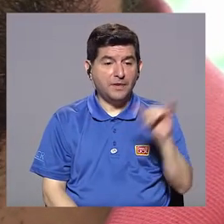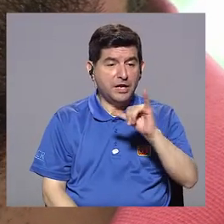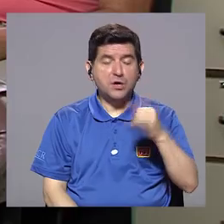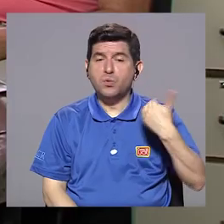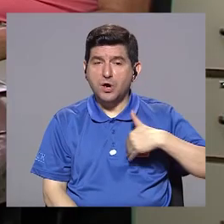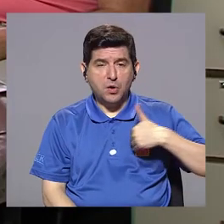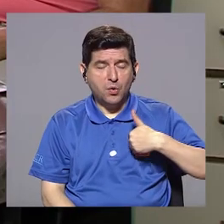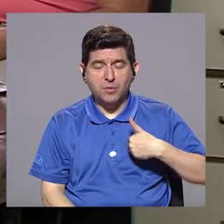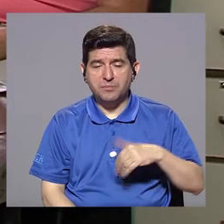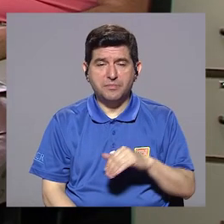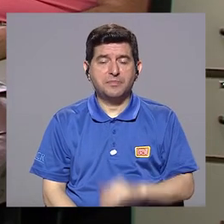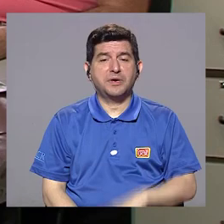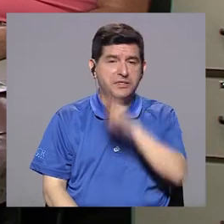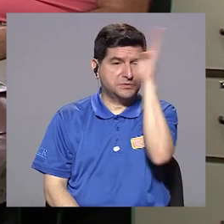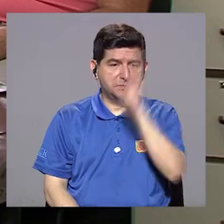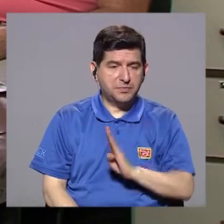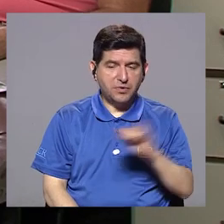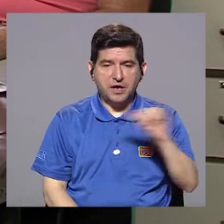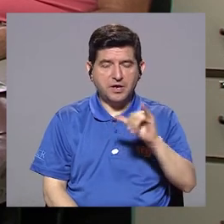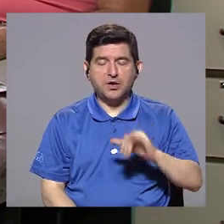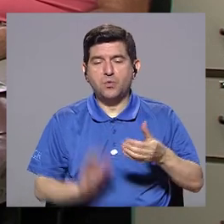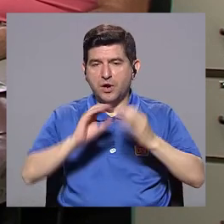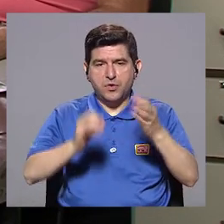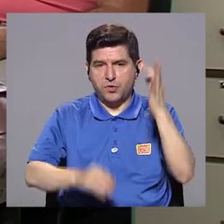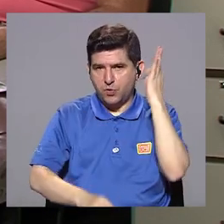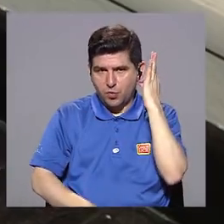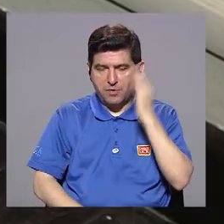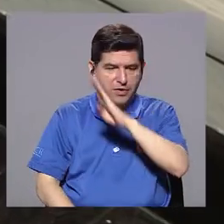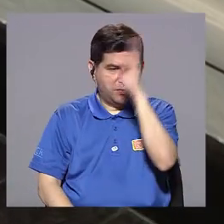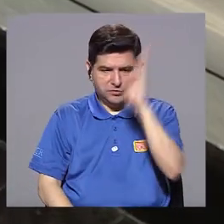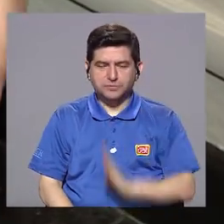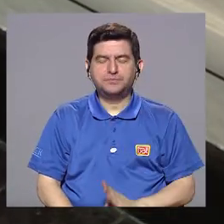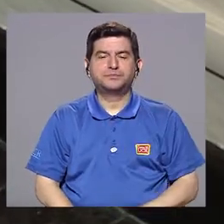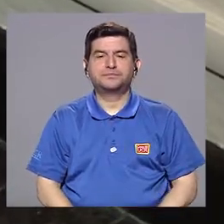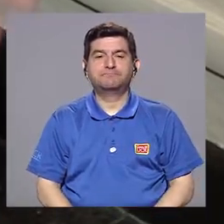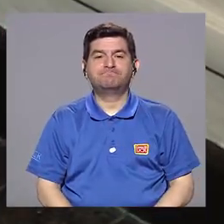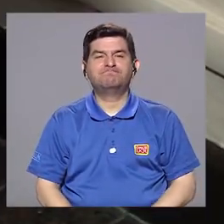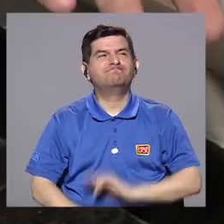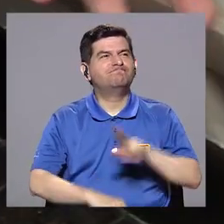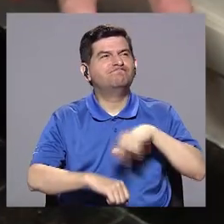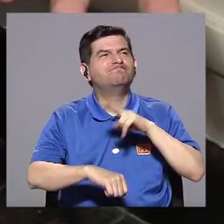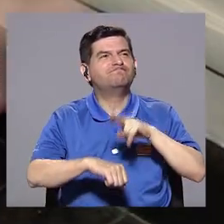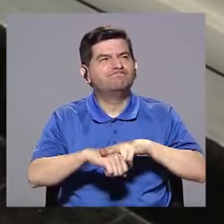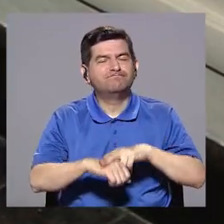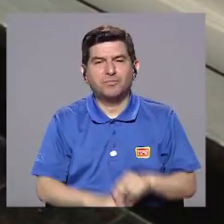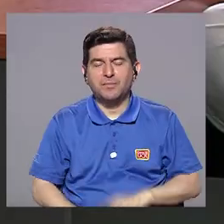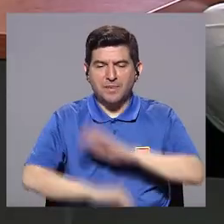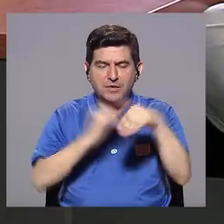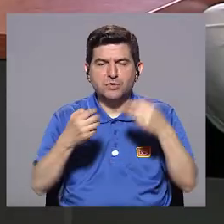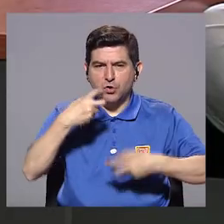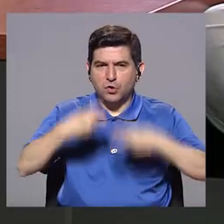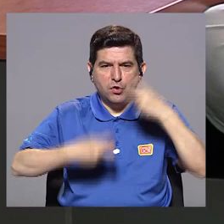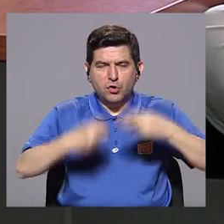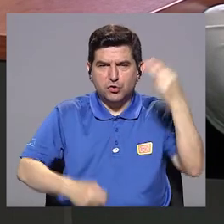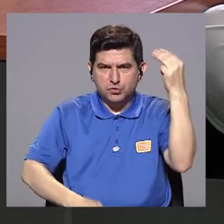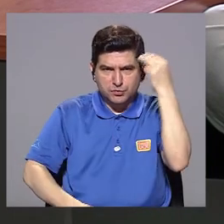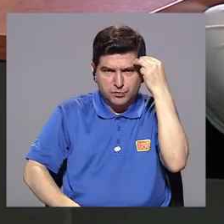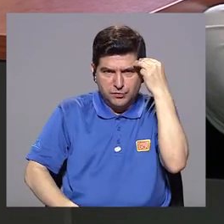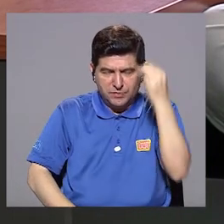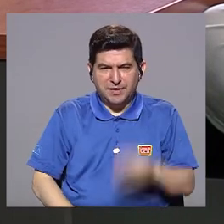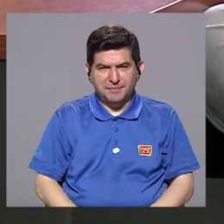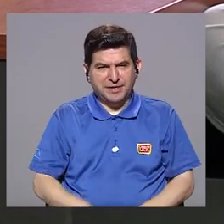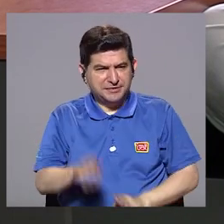misma cantidad de hombres que presentan la bipolaridad como de mujeres que presentan bipolaridad. Por lo general, casi todos los trastornos mentales vienen